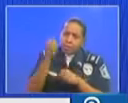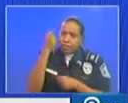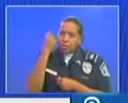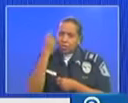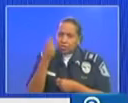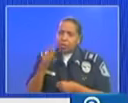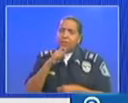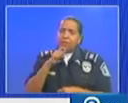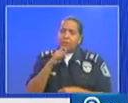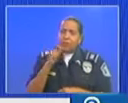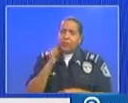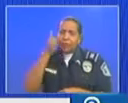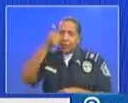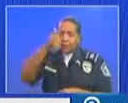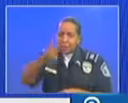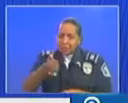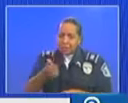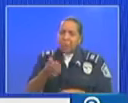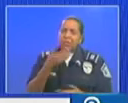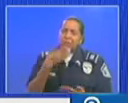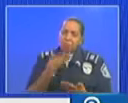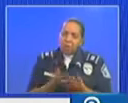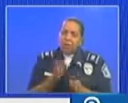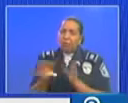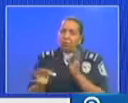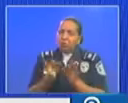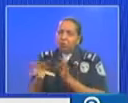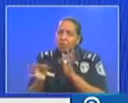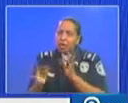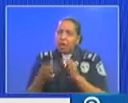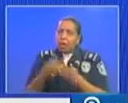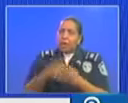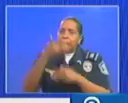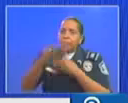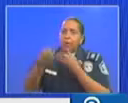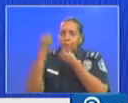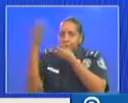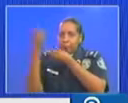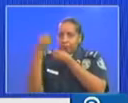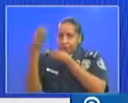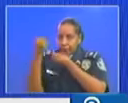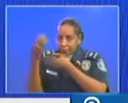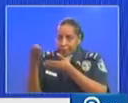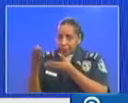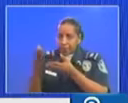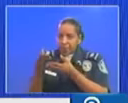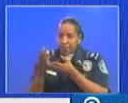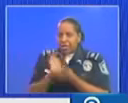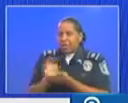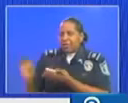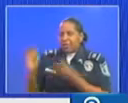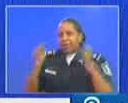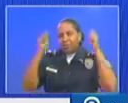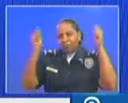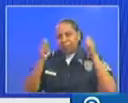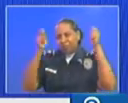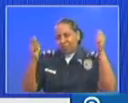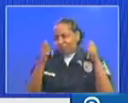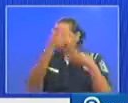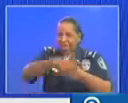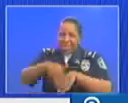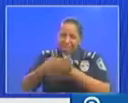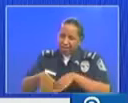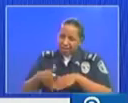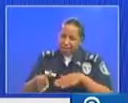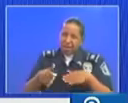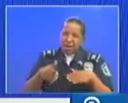mañana se tienen buenas noticias para que haya una mejor articulación y evitar tener protestas porque al final todo este tipo de situaciones